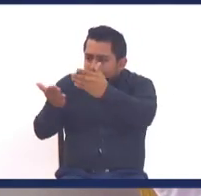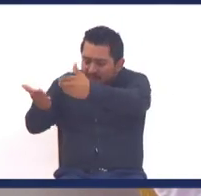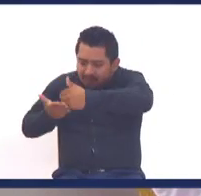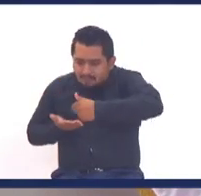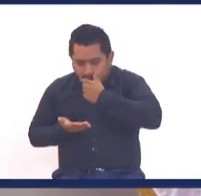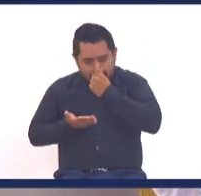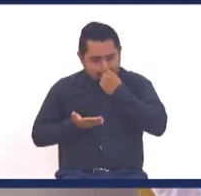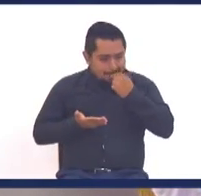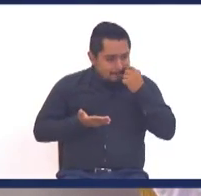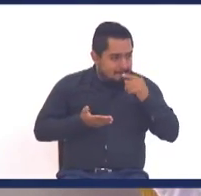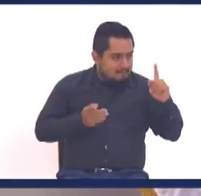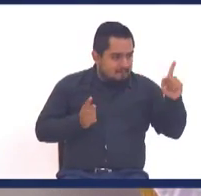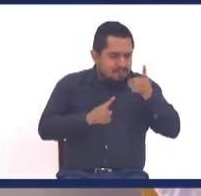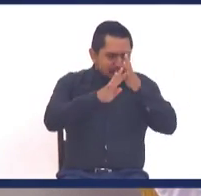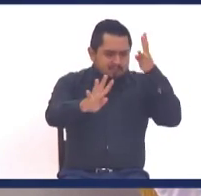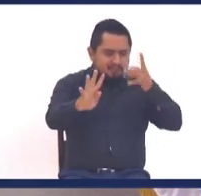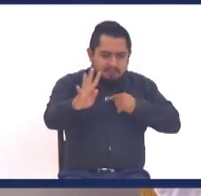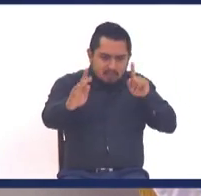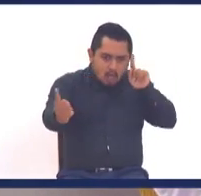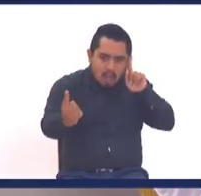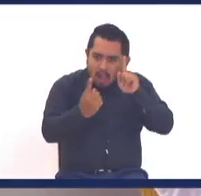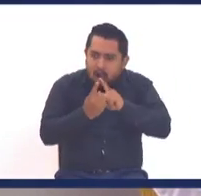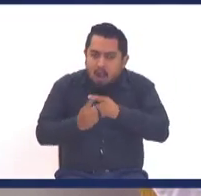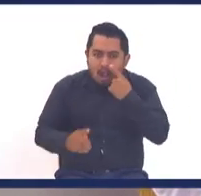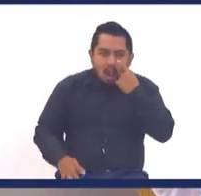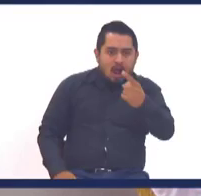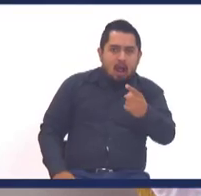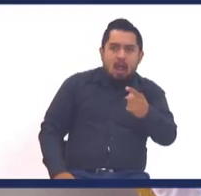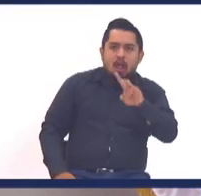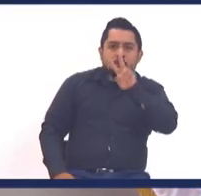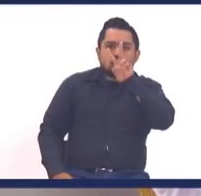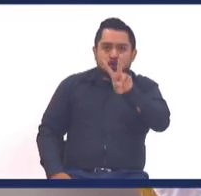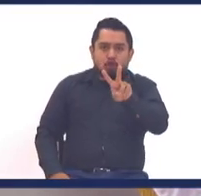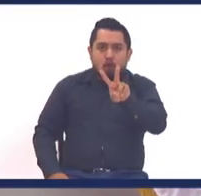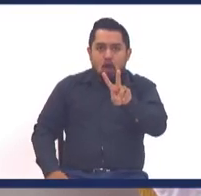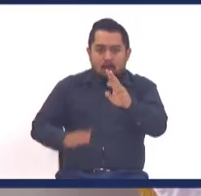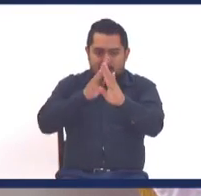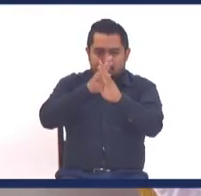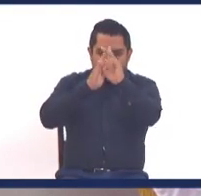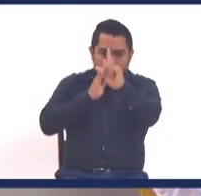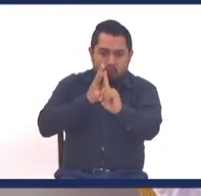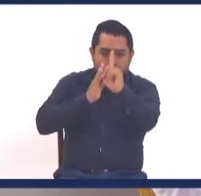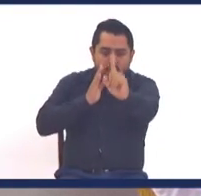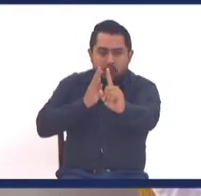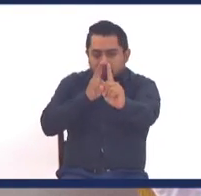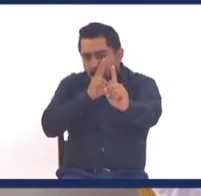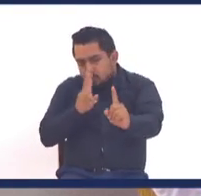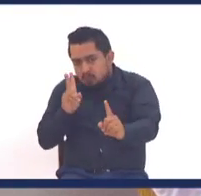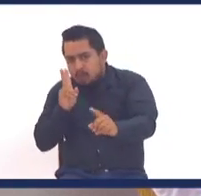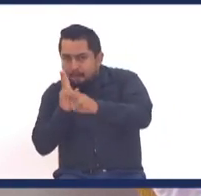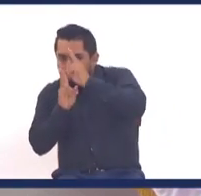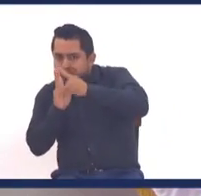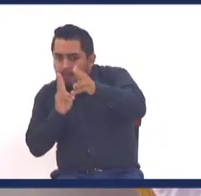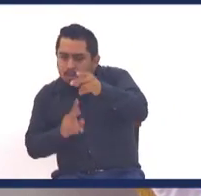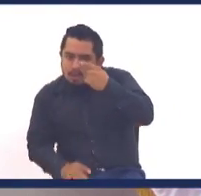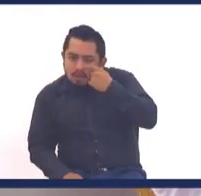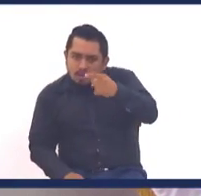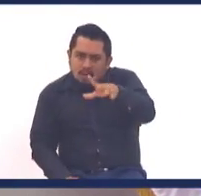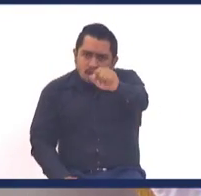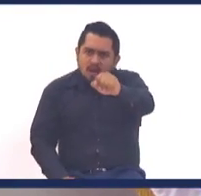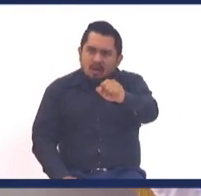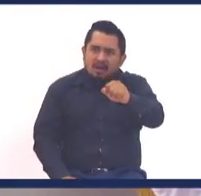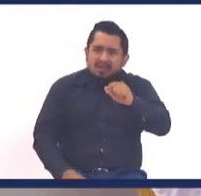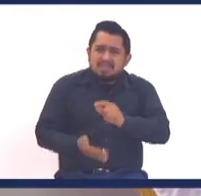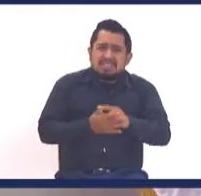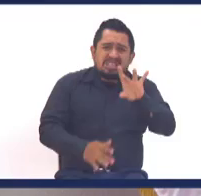me lo encuentro en la fila para pagar, a dos personas de distancia, a dos personas de distancia, el amigo que lo sacamos de la depresión, que le